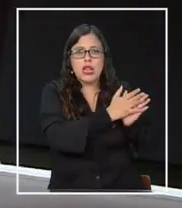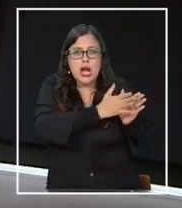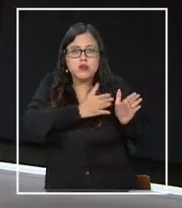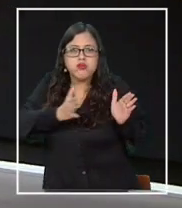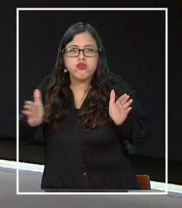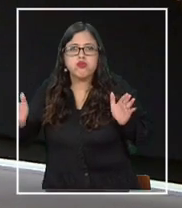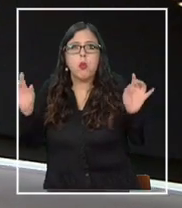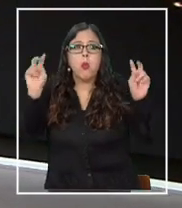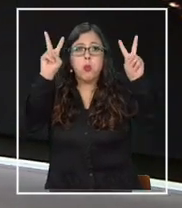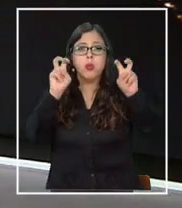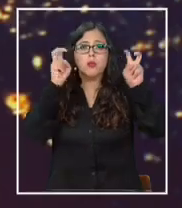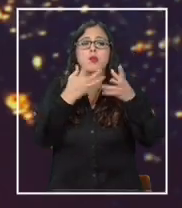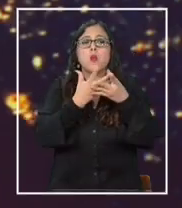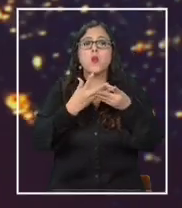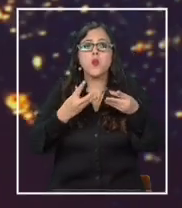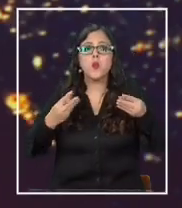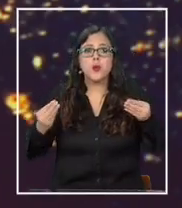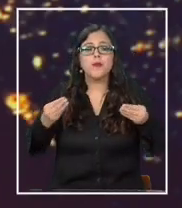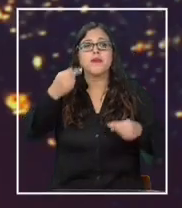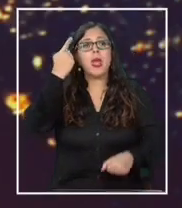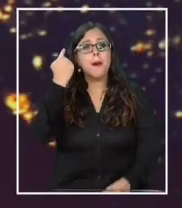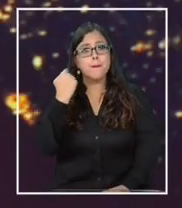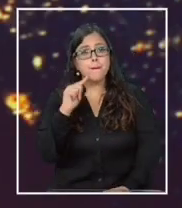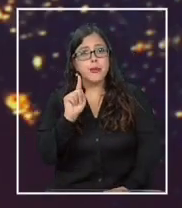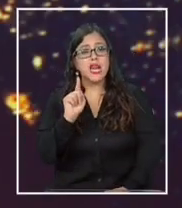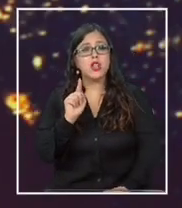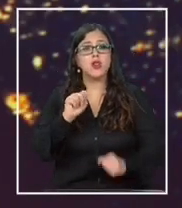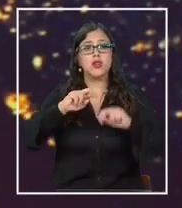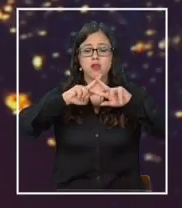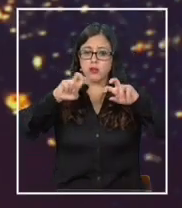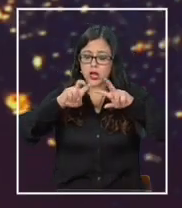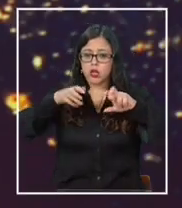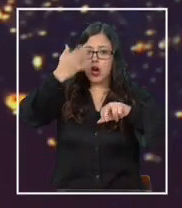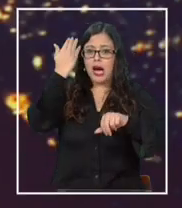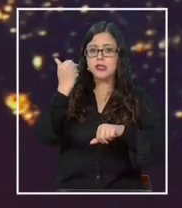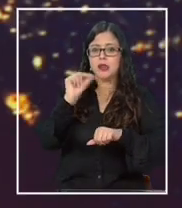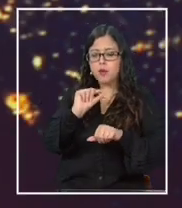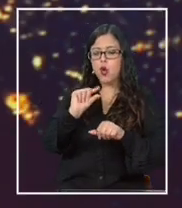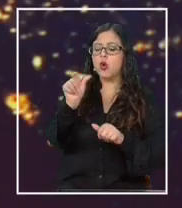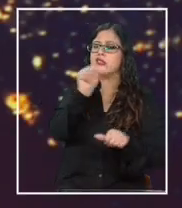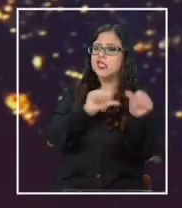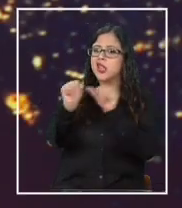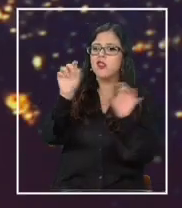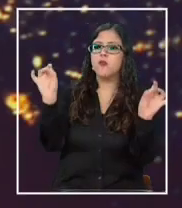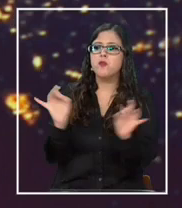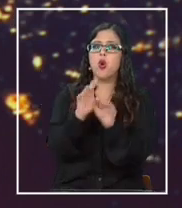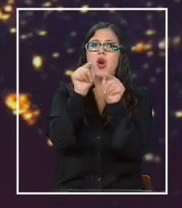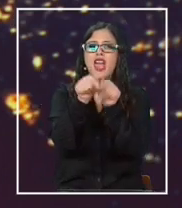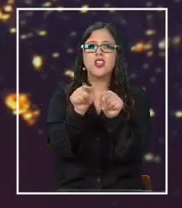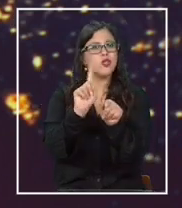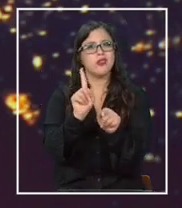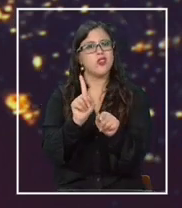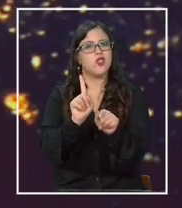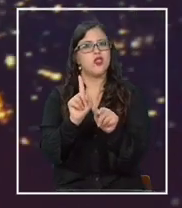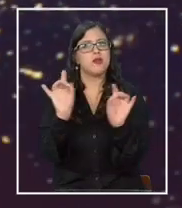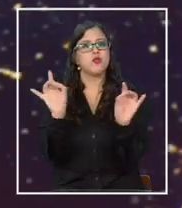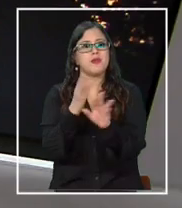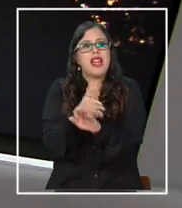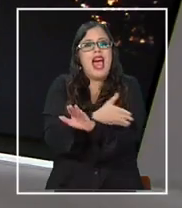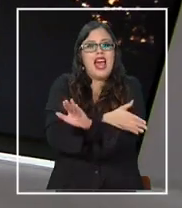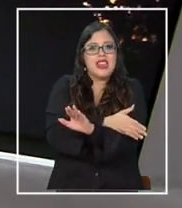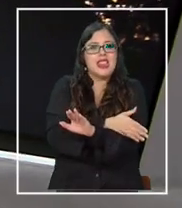a desaparecer. Sin embargo, un reciente estudio científico revela que probablemente esto no sea tan así, se adelante.